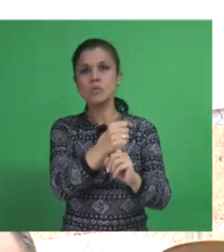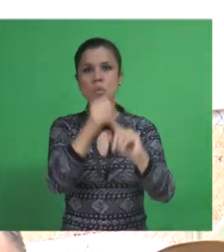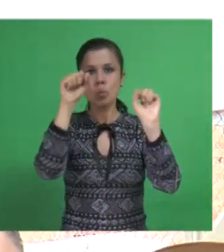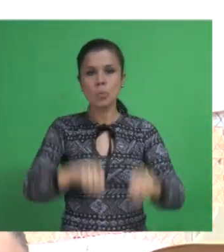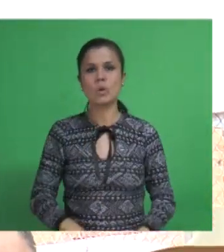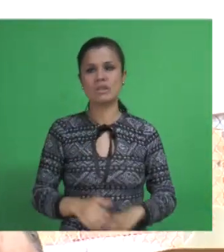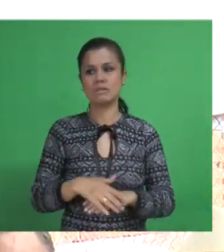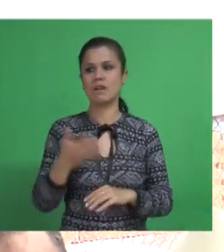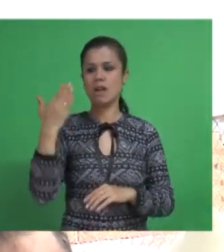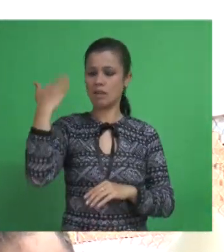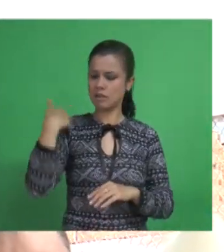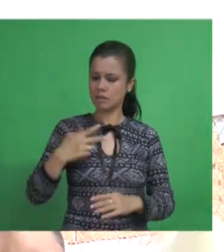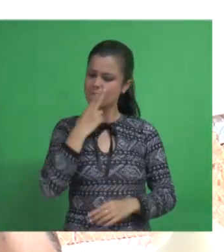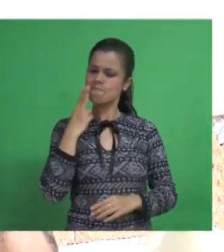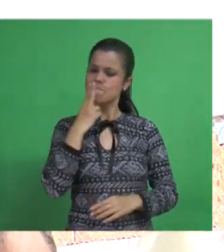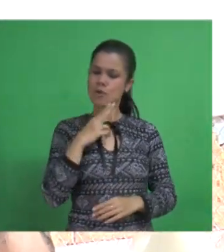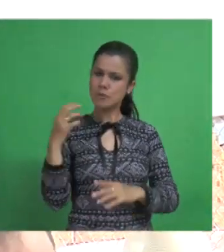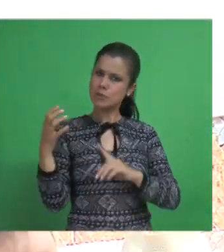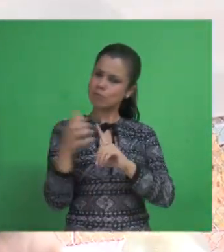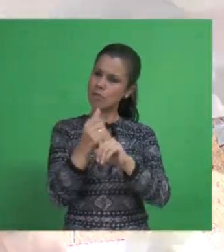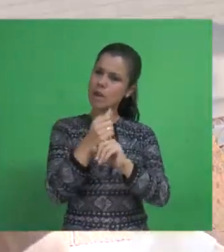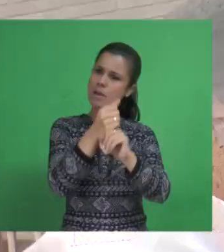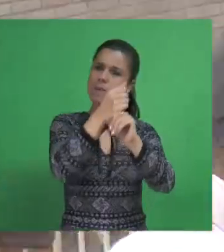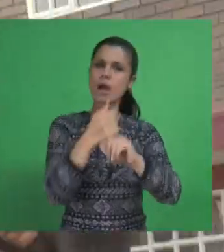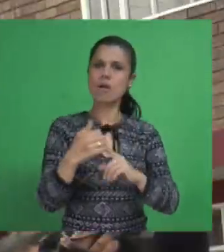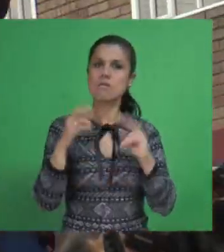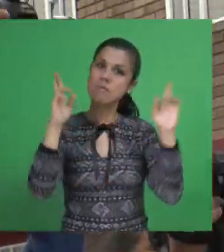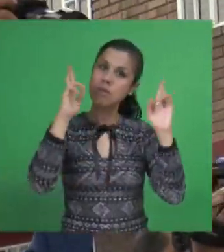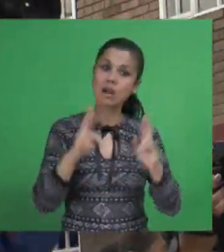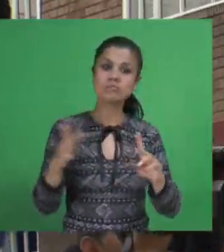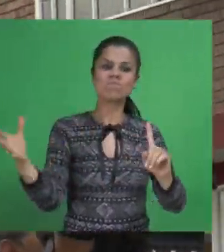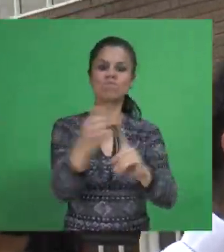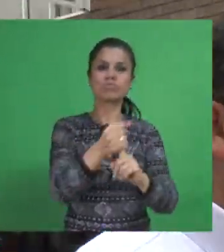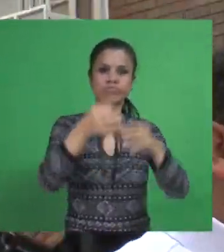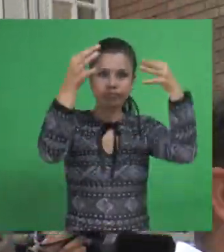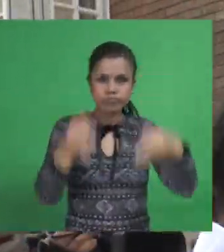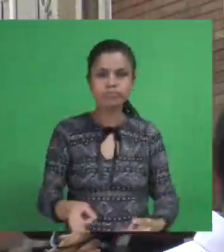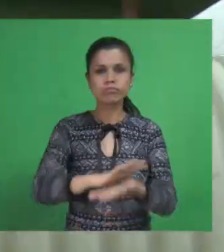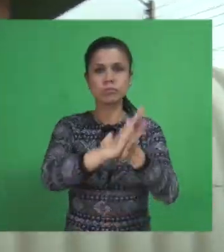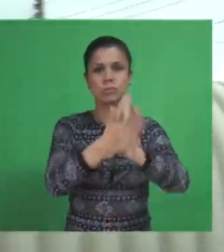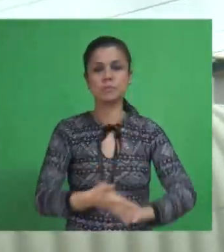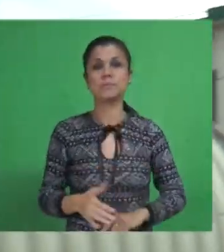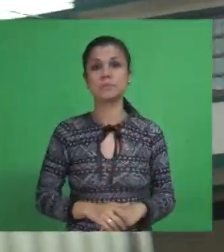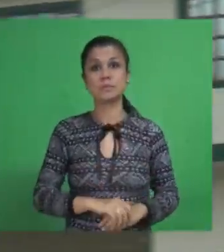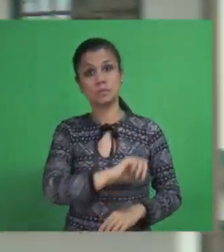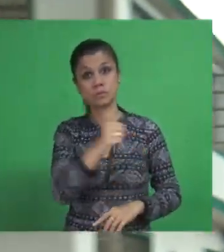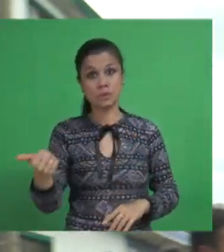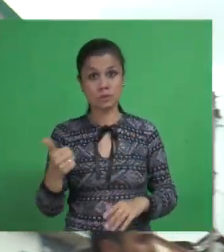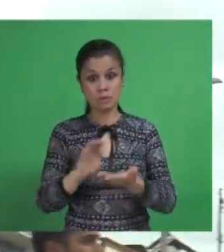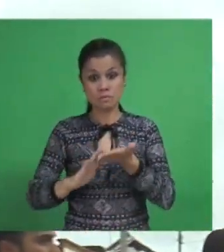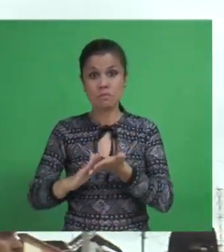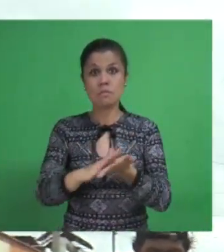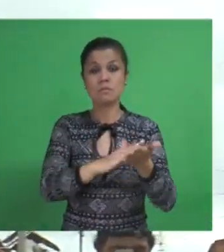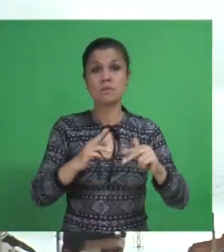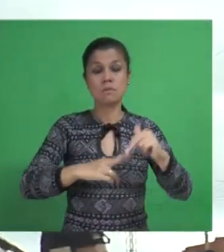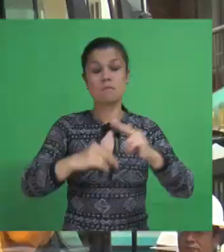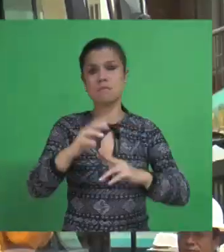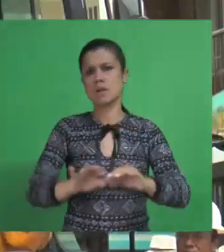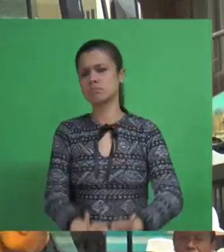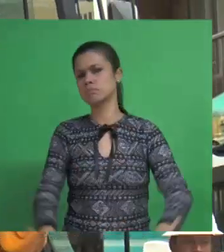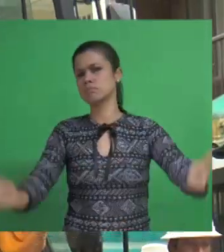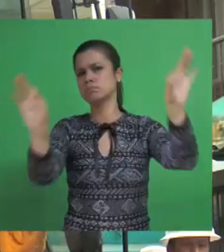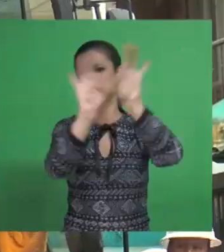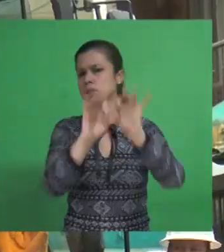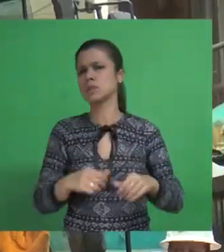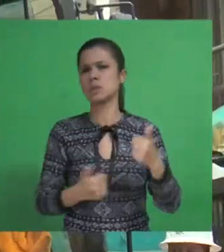comprometimos en el segundo semestre del 2016. Una de las obras de mayor magnitud y que contó con una importante inversión por parte del